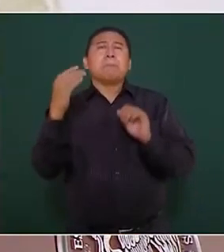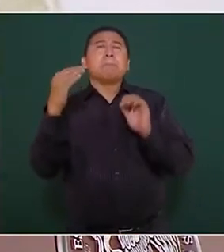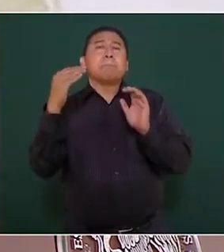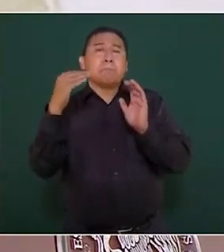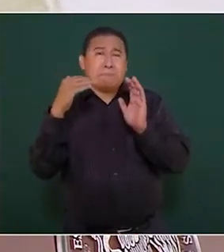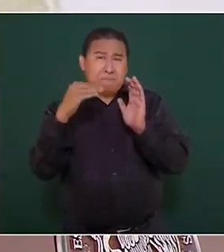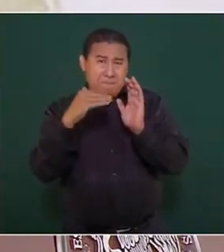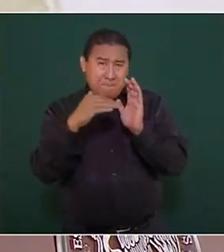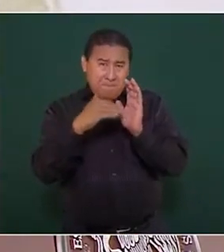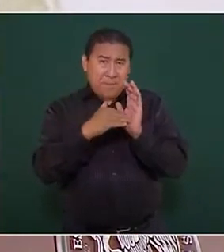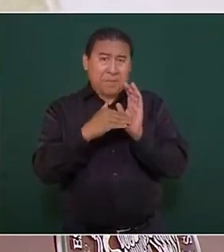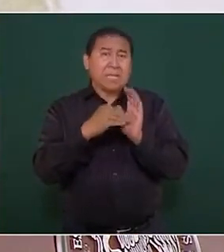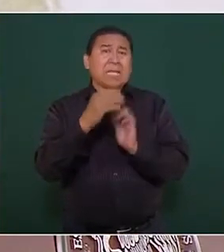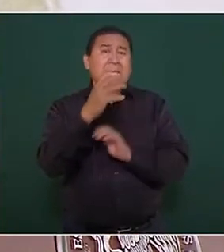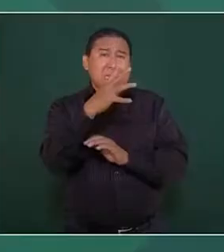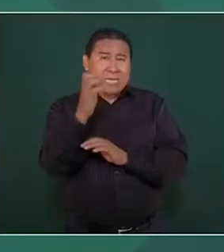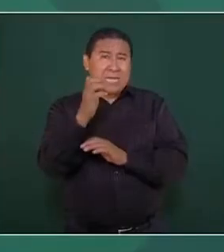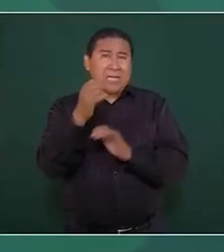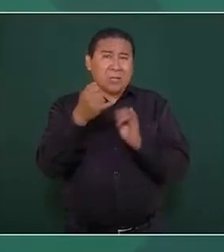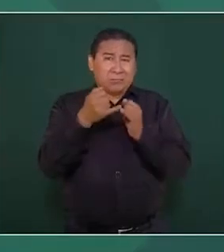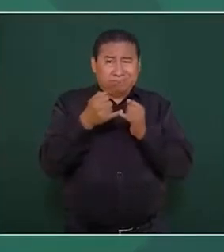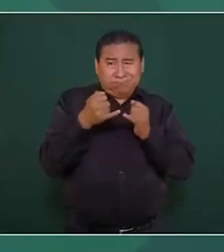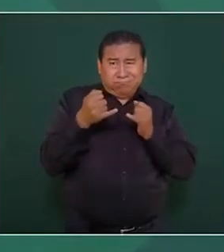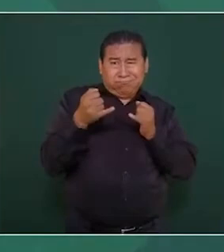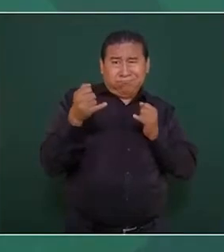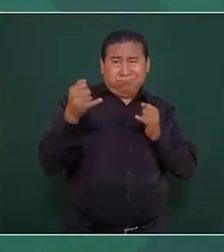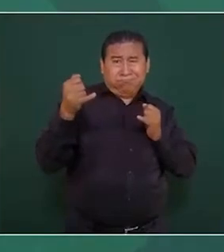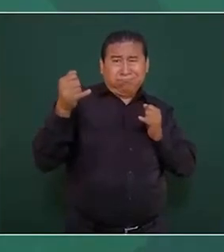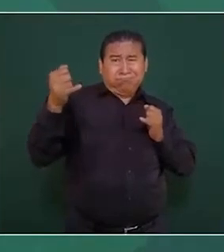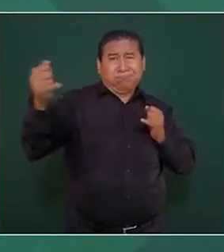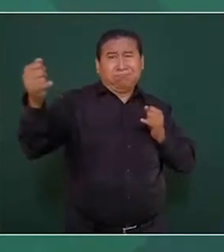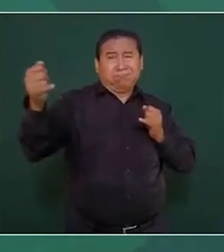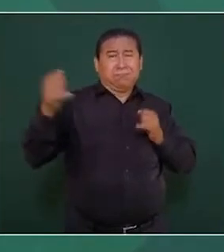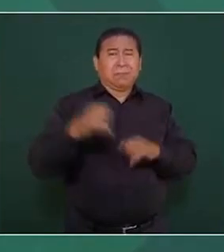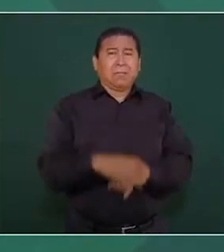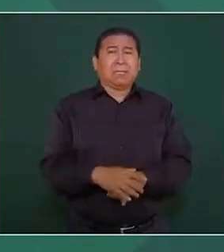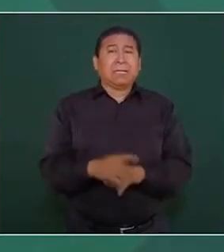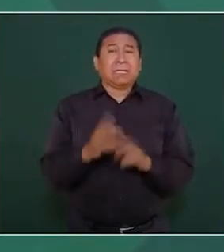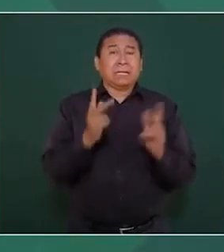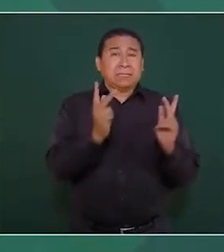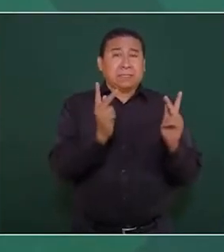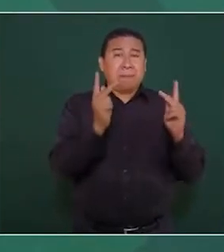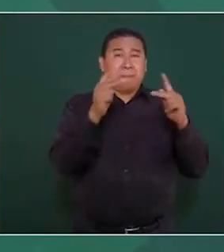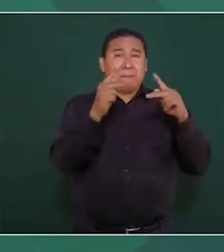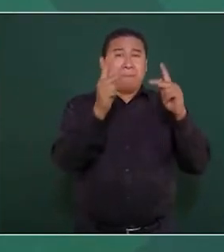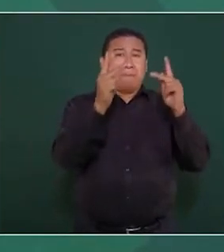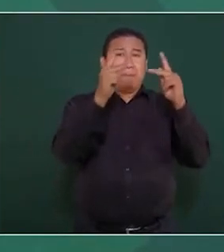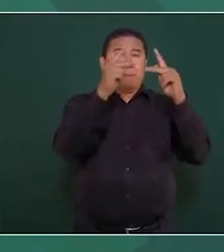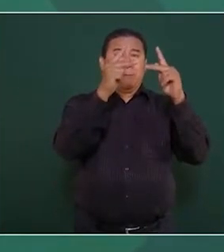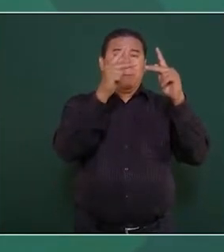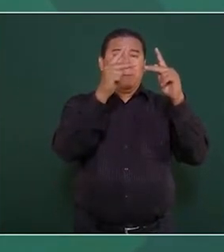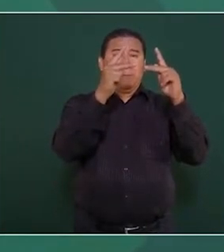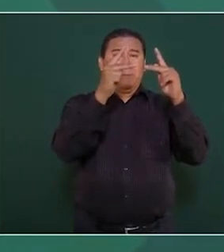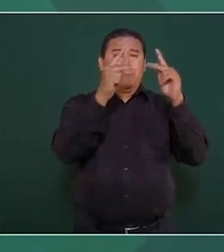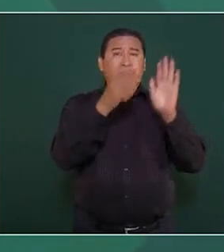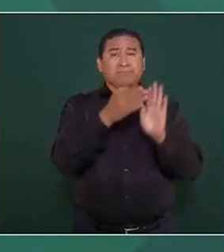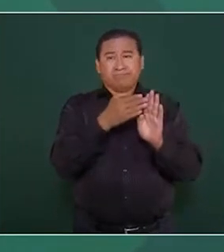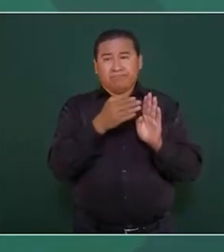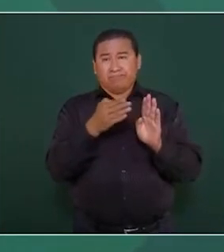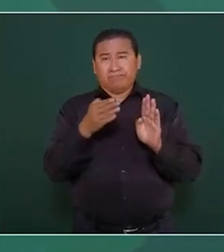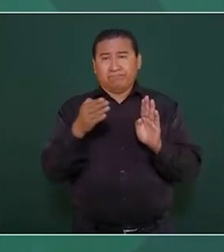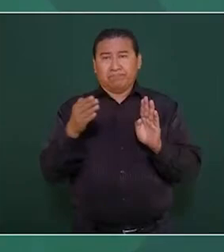kilómetros, desde Palenque a